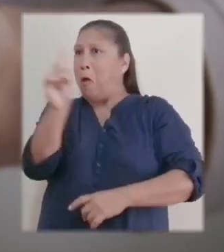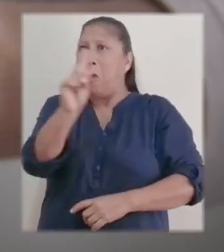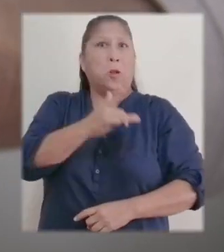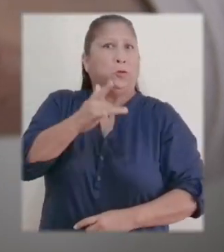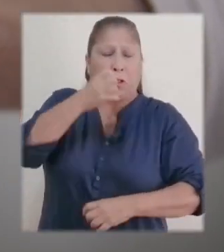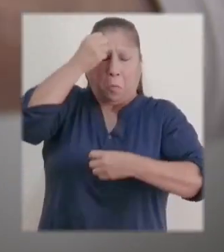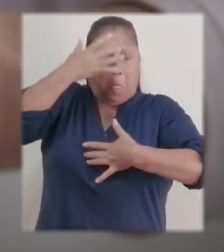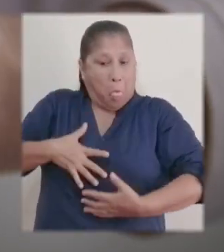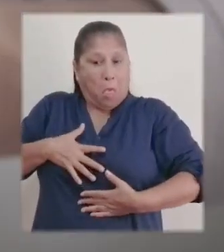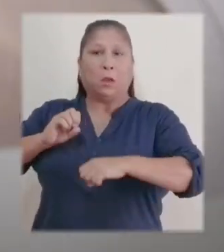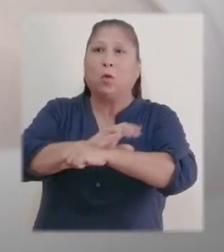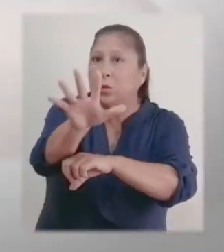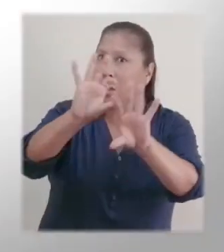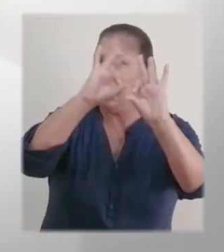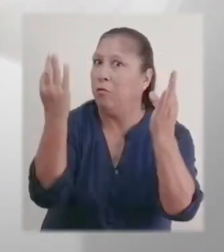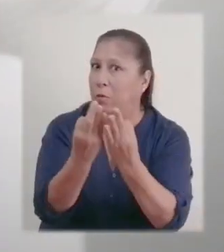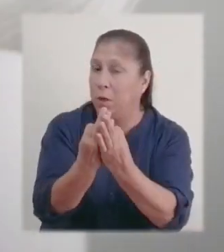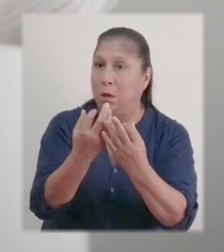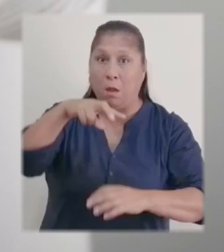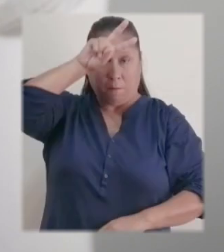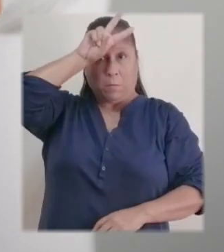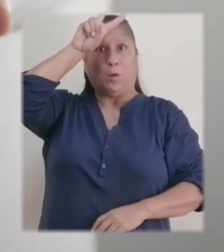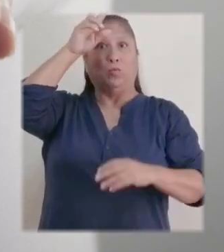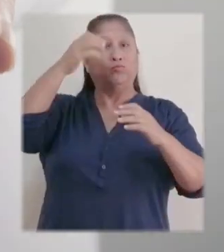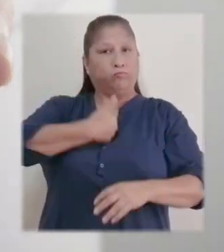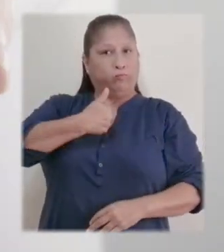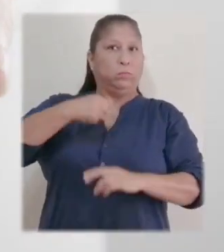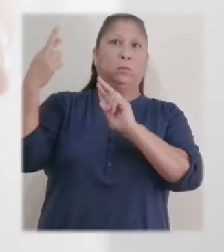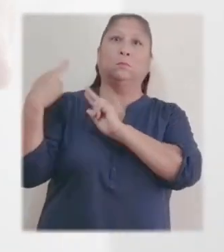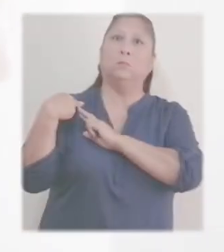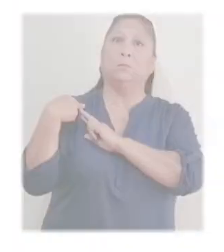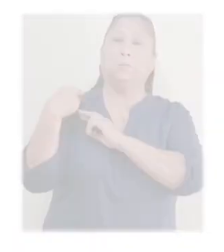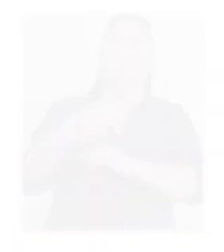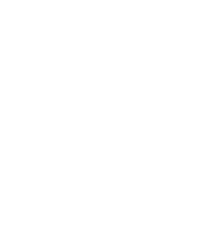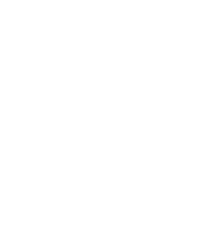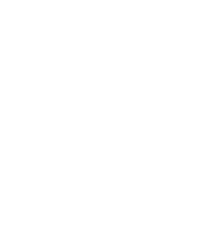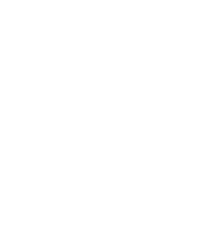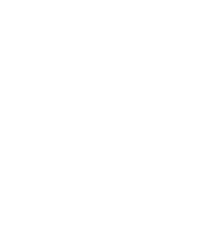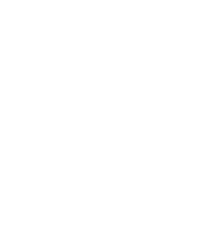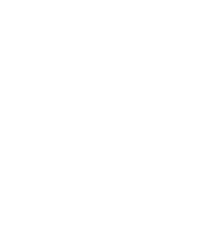síntomas y aún así contagiar a tu familia. Perú está en nuestras manos. Gobierno del Perú. El Perú primero.